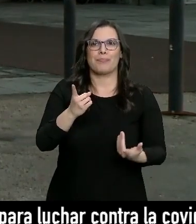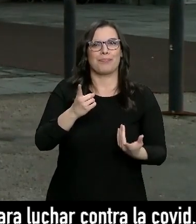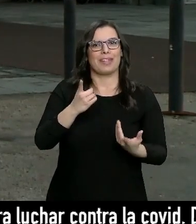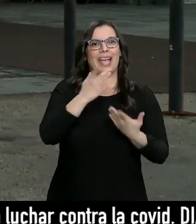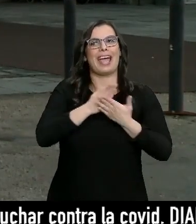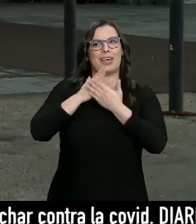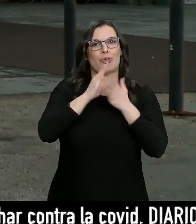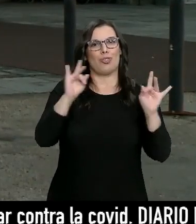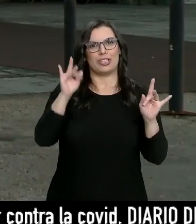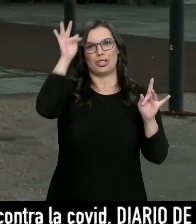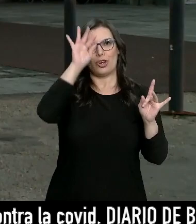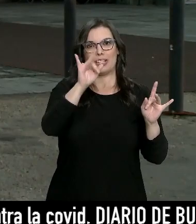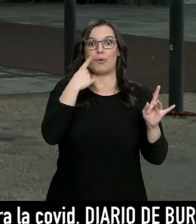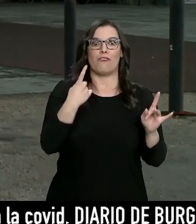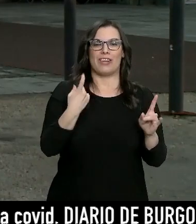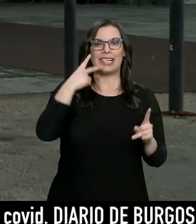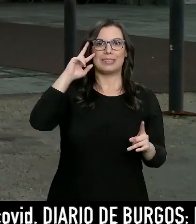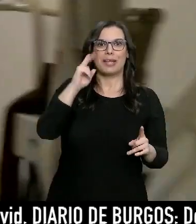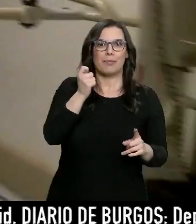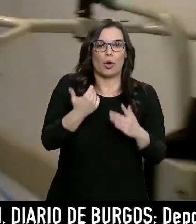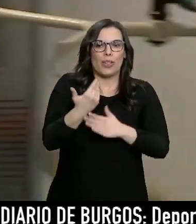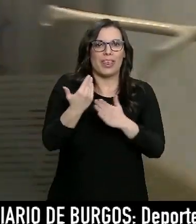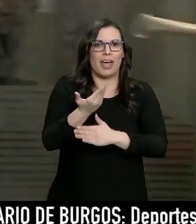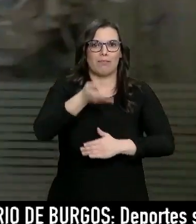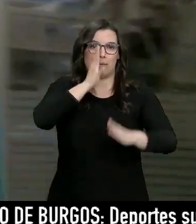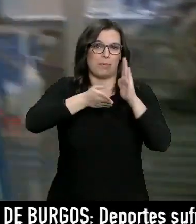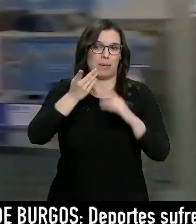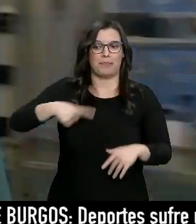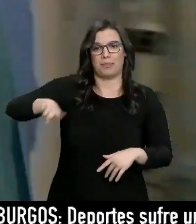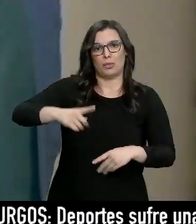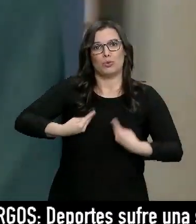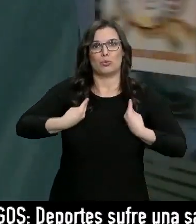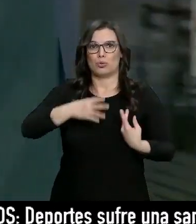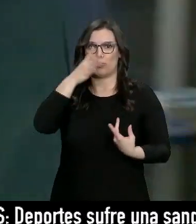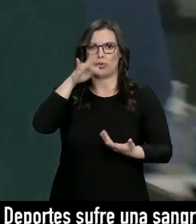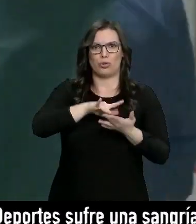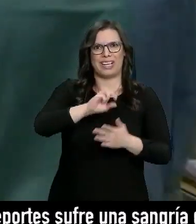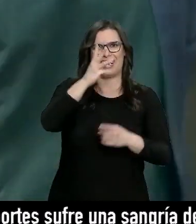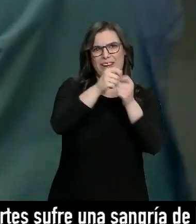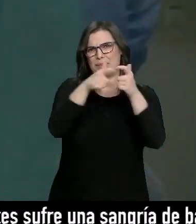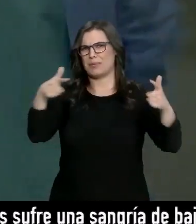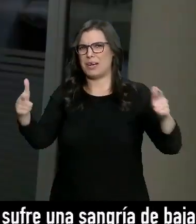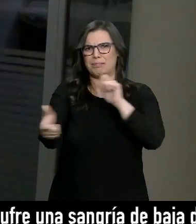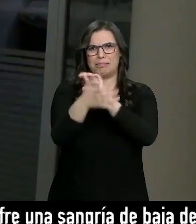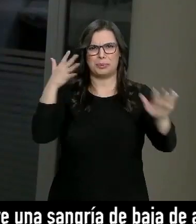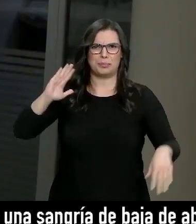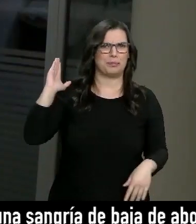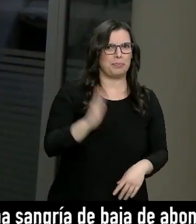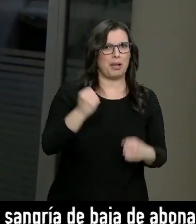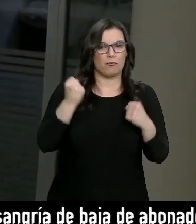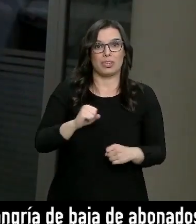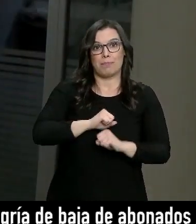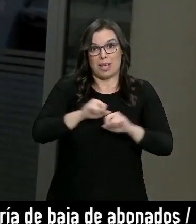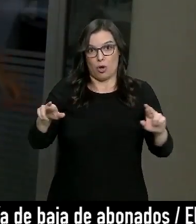y les falta esa pequeña experiencia del día a día. Están asustados por la magnitud de esta tercera ola, más rápida y perjudicial,